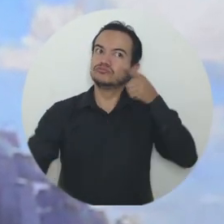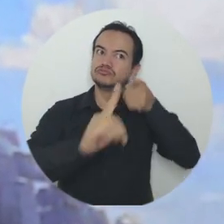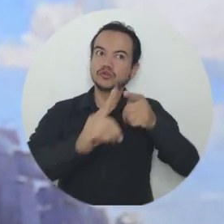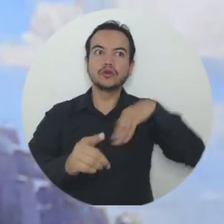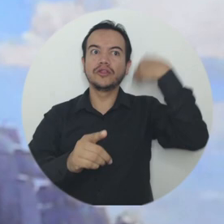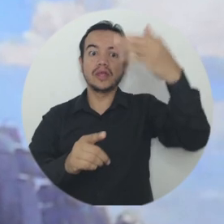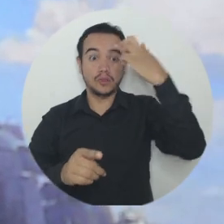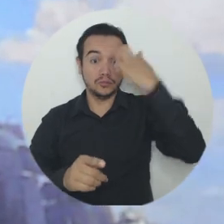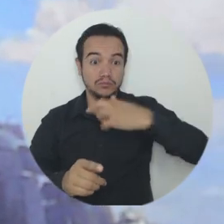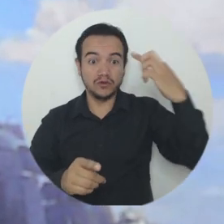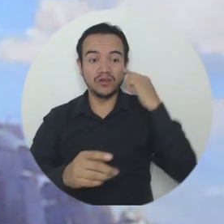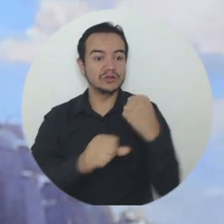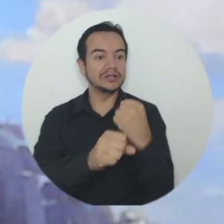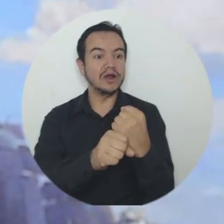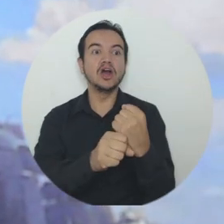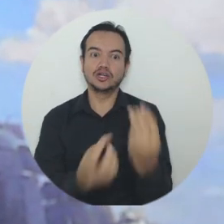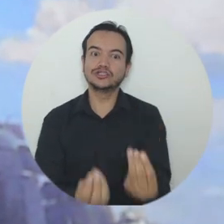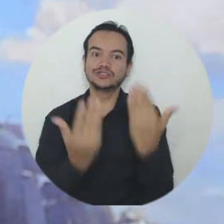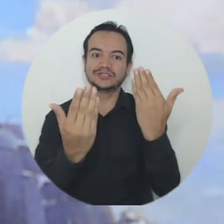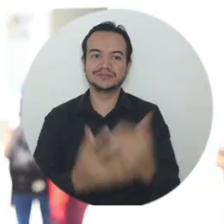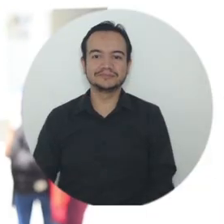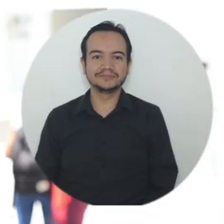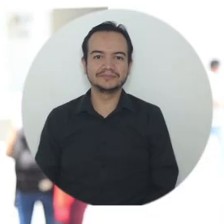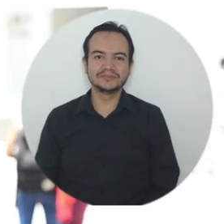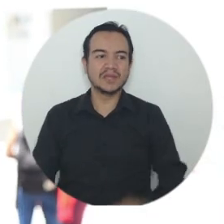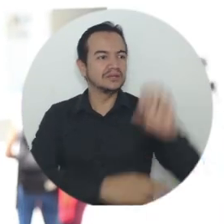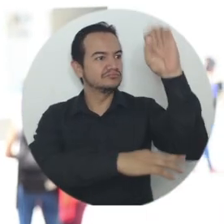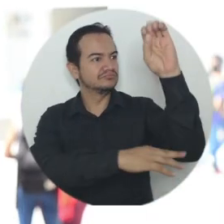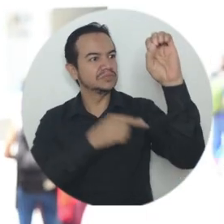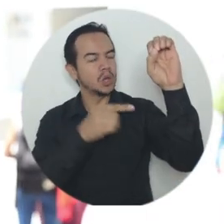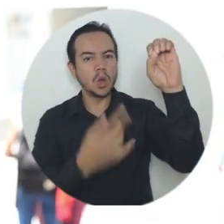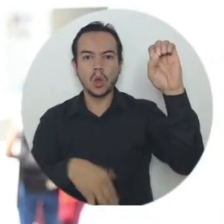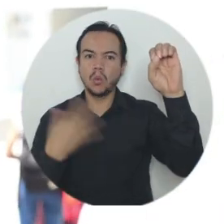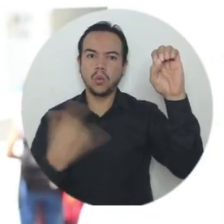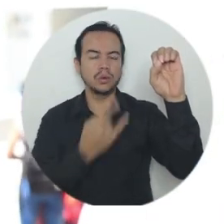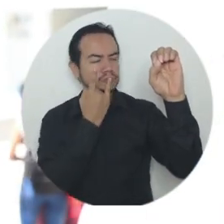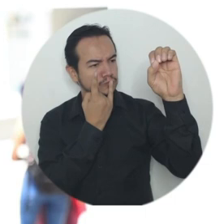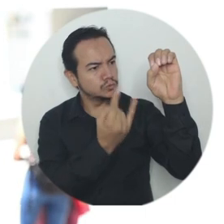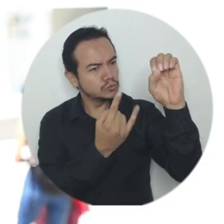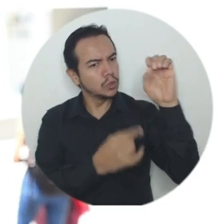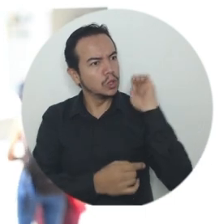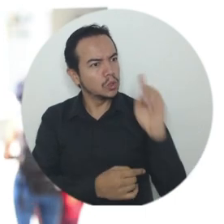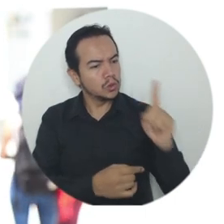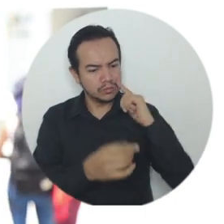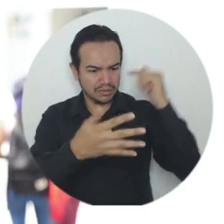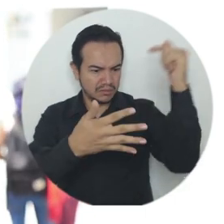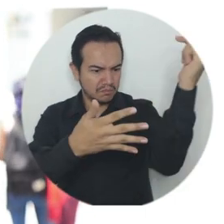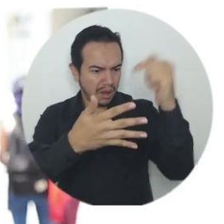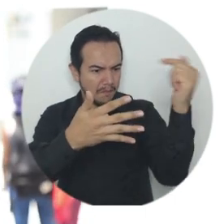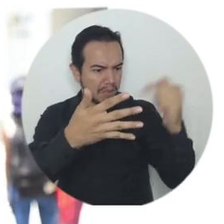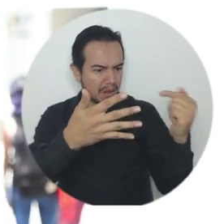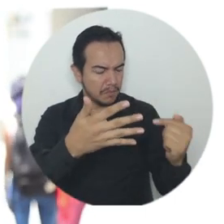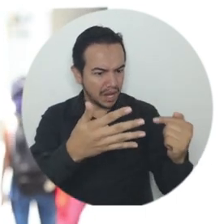podamos nosotros trabajar a nivel profesional. Me pareció bastante interesante la conferencia, más que todo aprovechando las